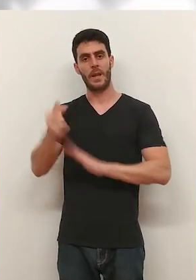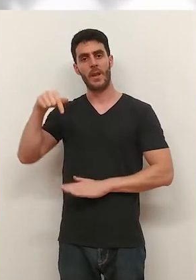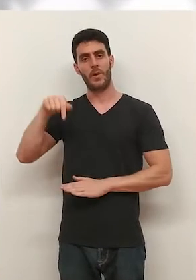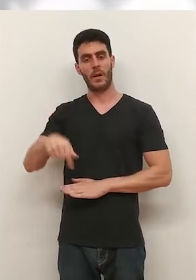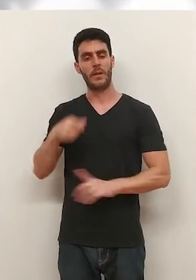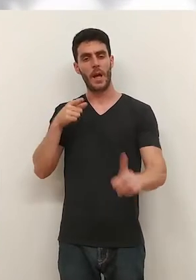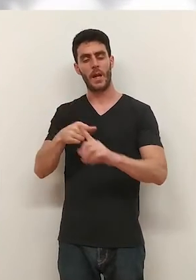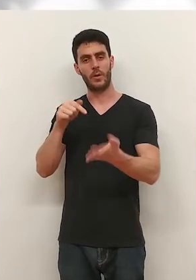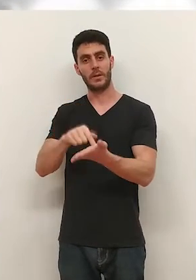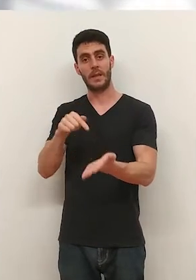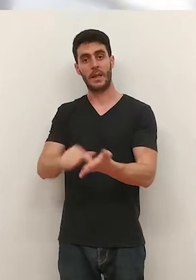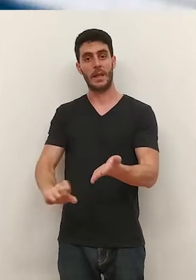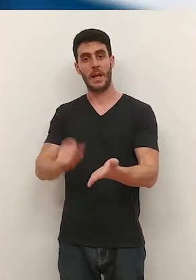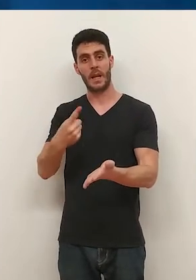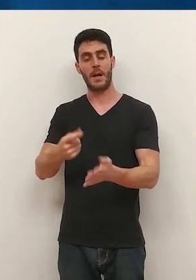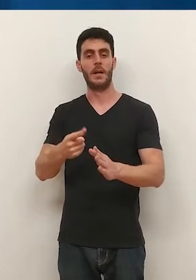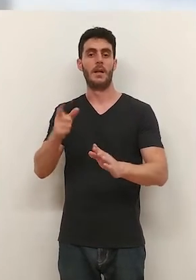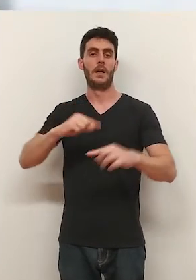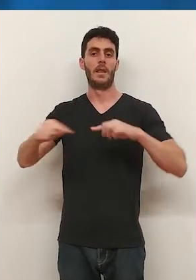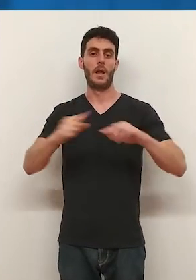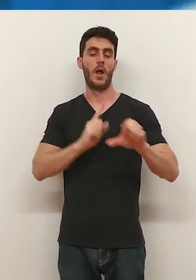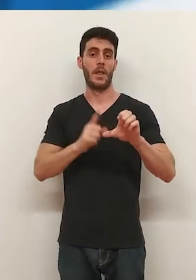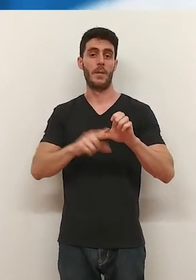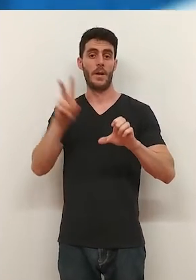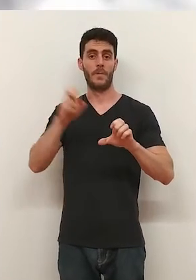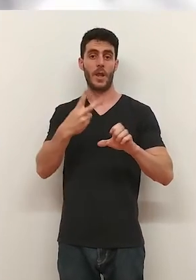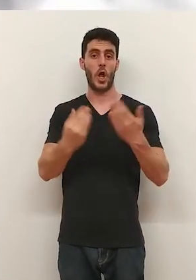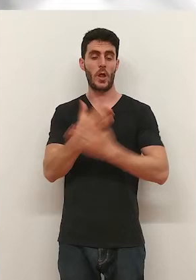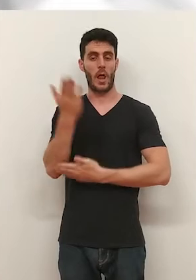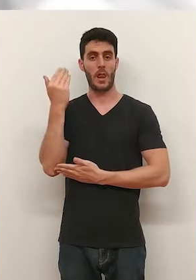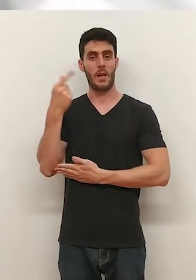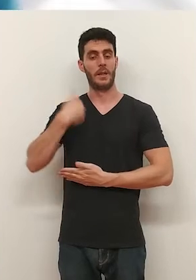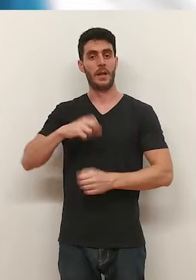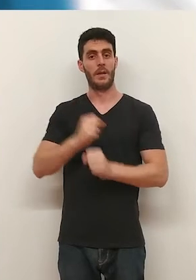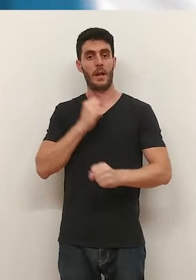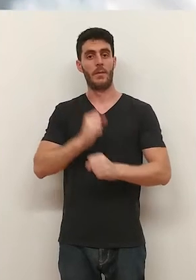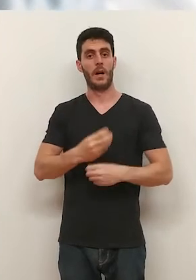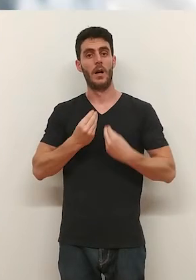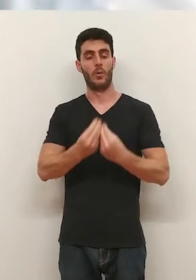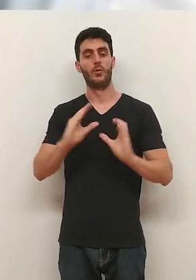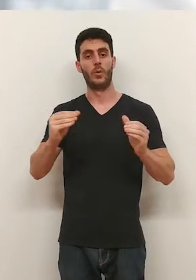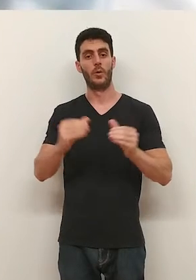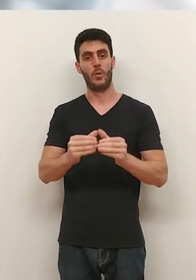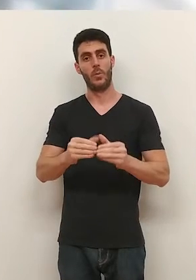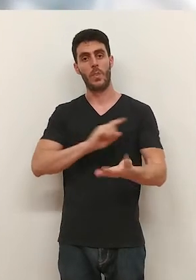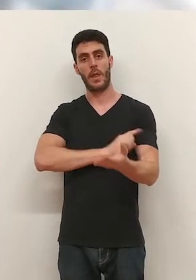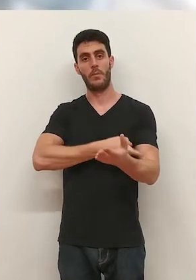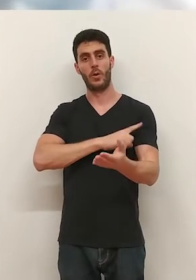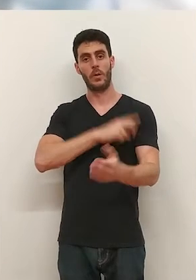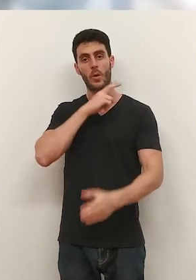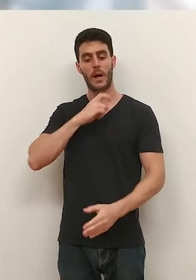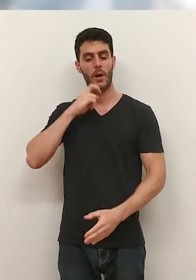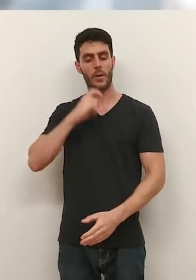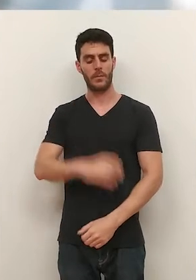federación, este será su reto más exigente. El técnico extremeño llegó hace un par de días a La Rioja y ya trabaja al frente del club